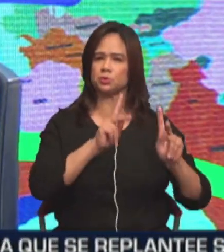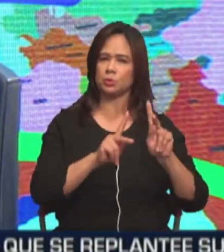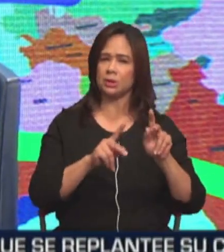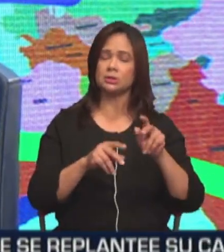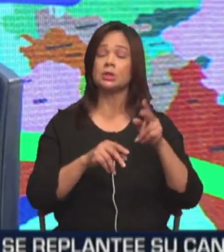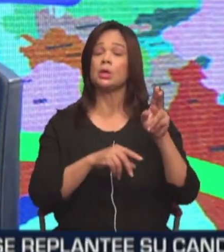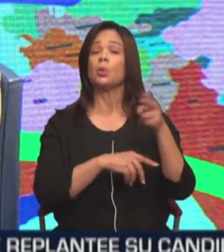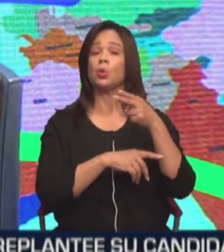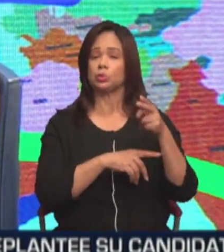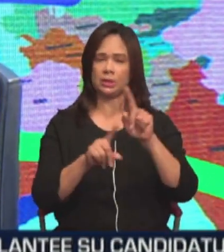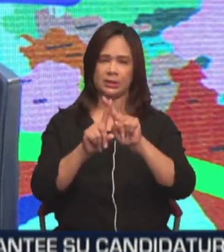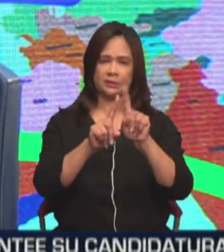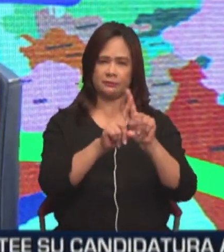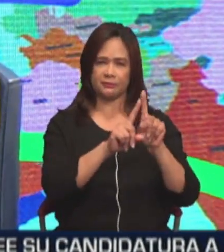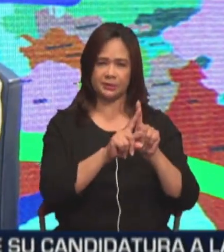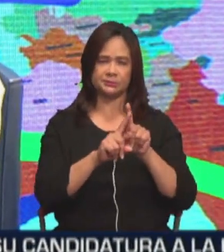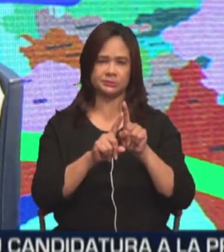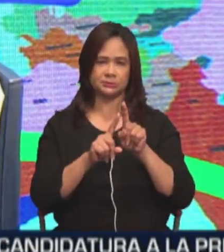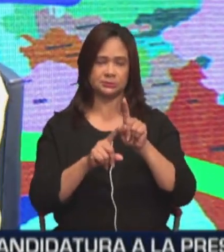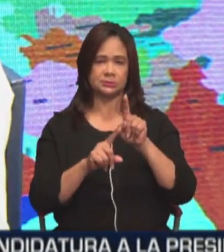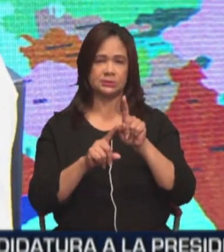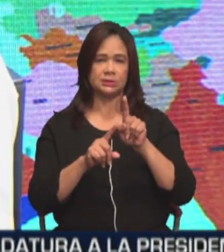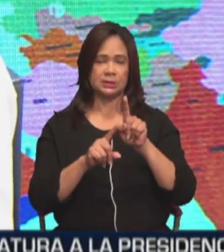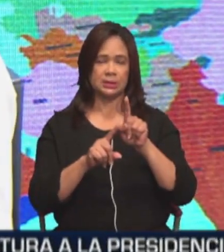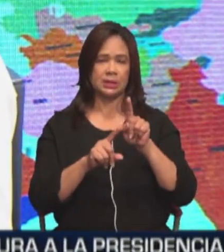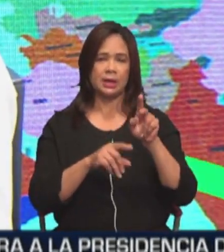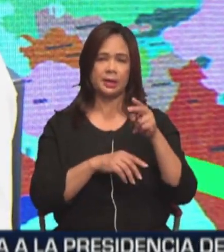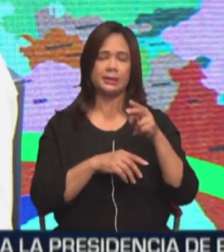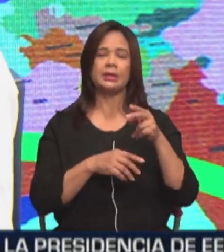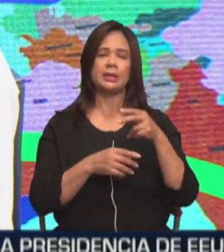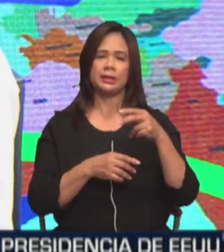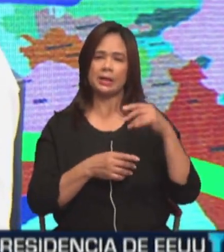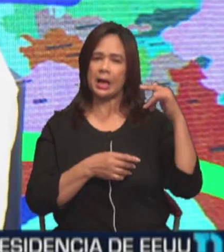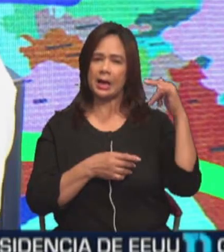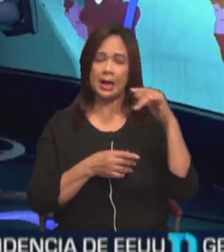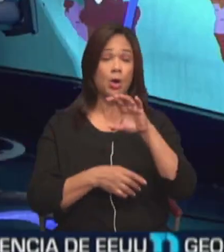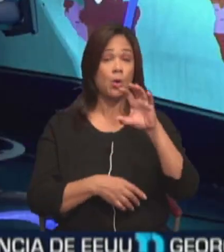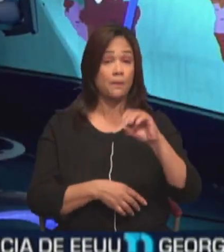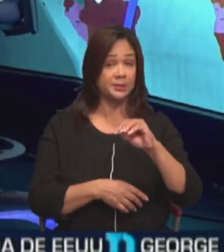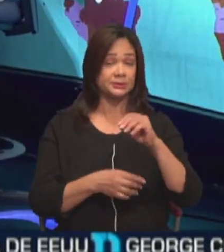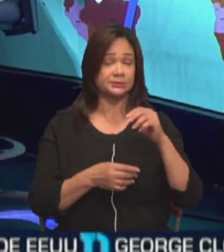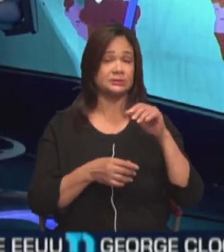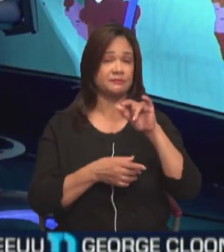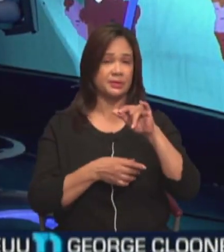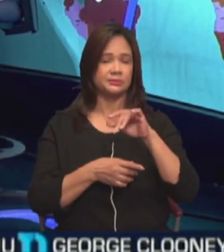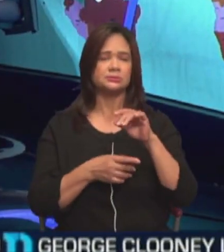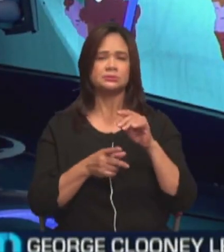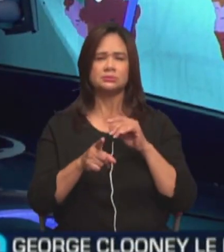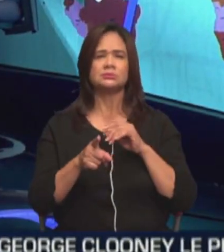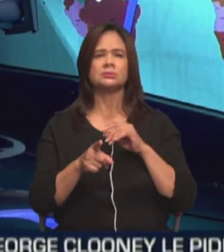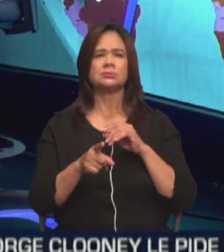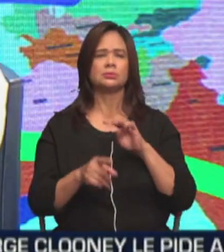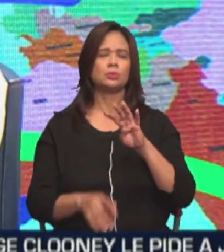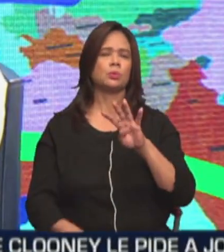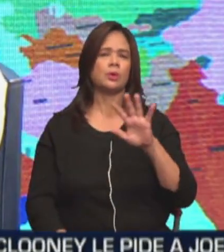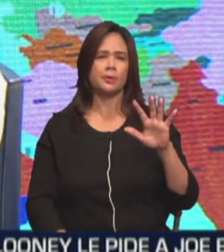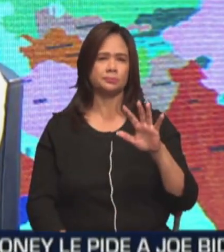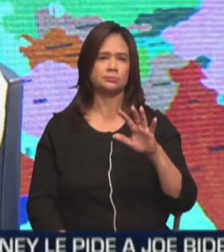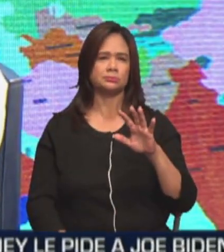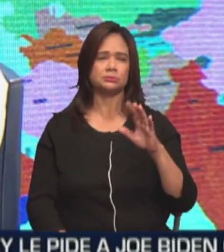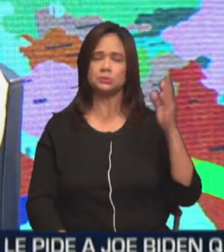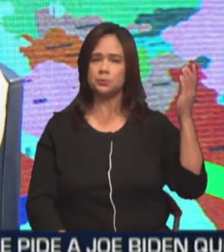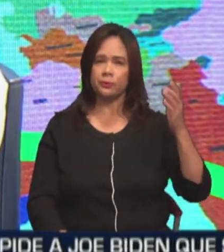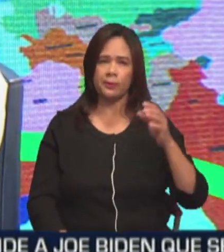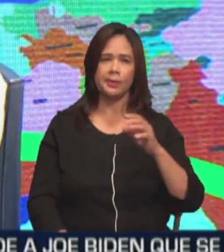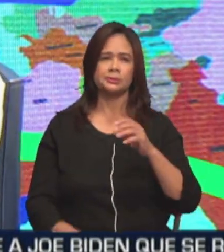hoteles de diferentes polos turísticos del país y agencias de viajes. ¿En ese momento quién te compró la idea? 45 expositores